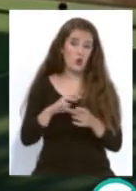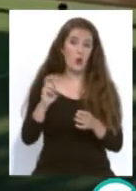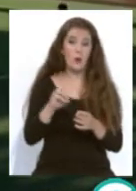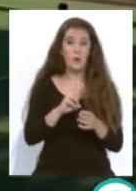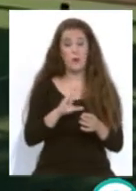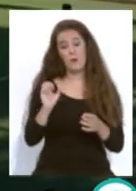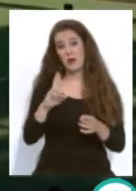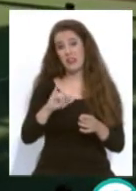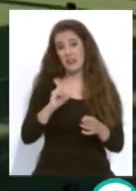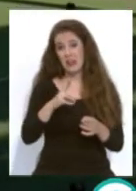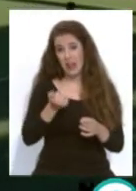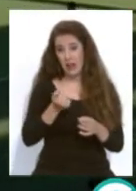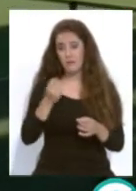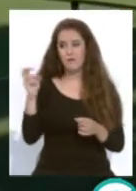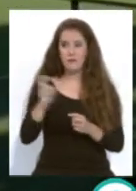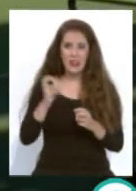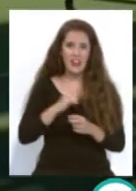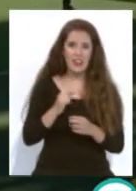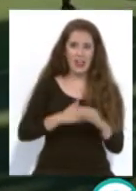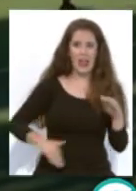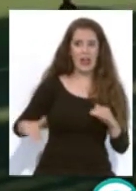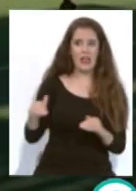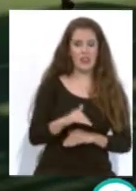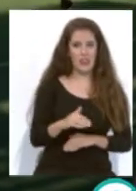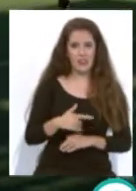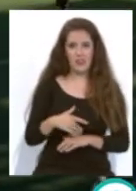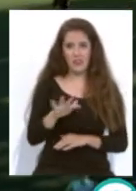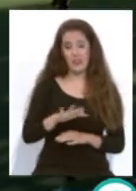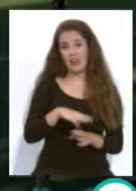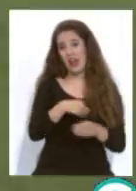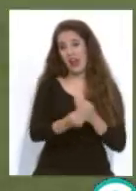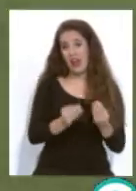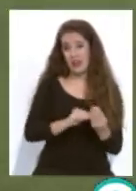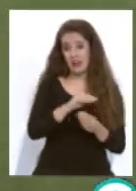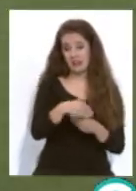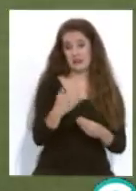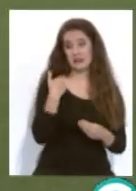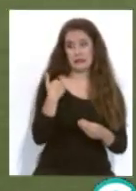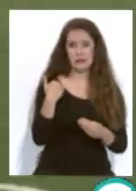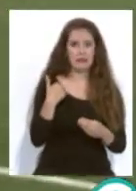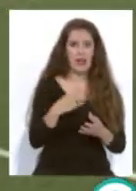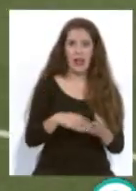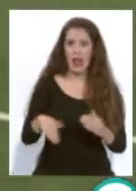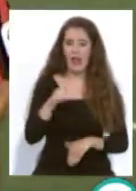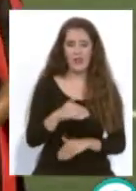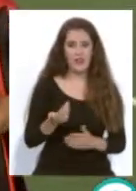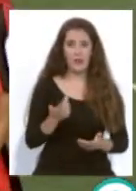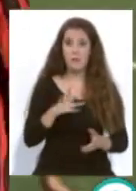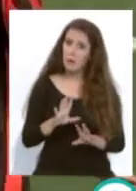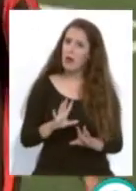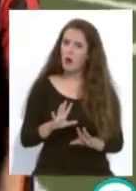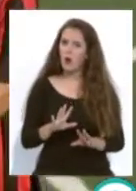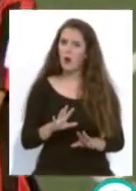recién de ascender de la regional Canaria o sea que un equipo recién ascendido pero que se coló